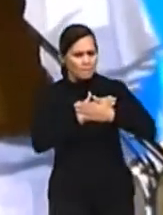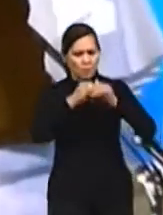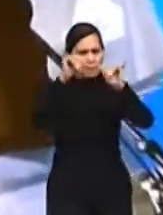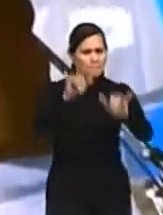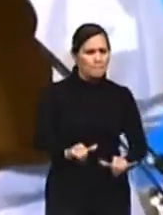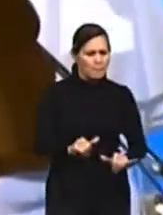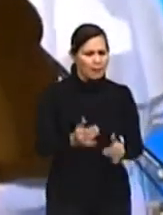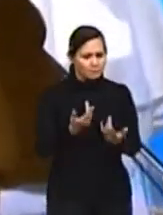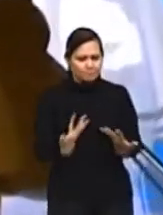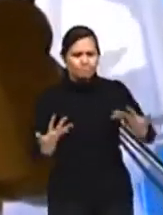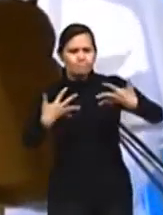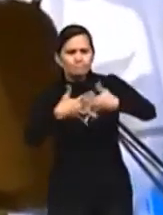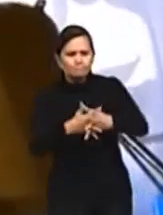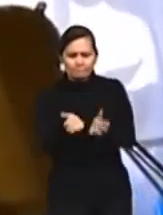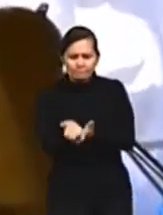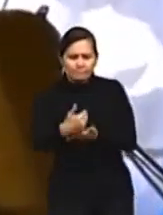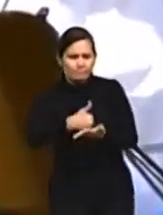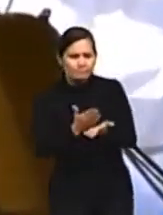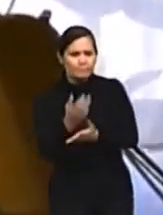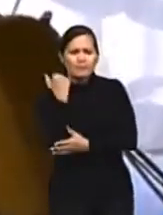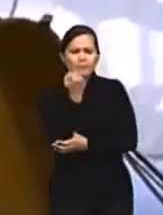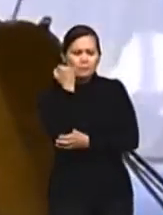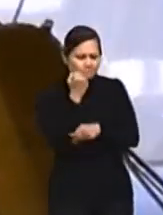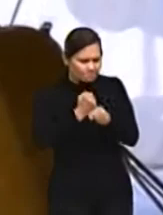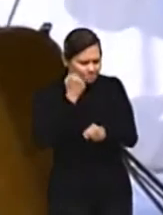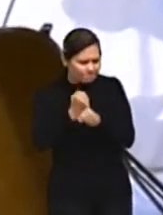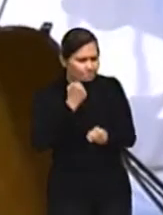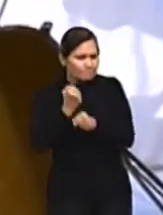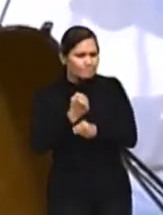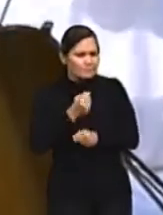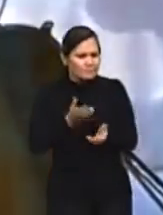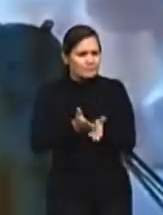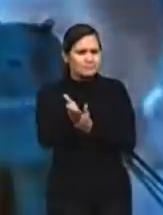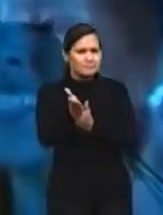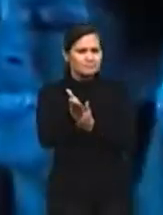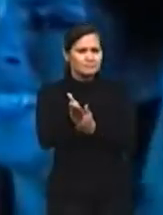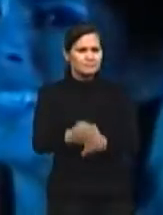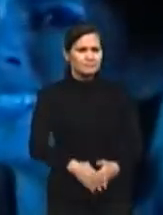paz, de fraternidad, de solidaridad. Jueguenla adelante siempre. Jueguenla siempre.